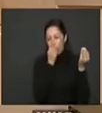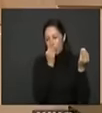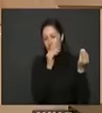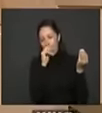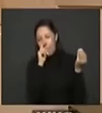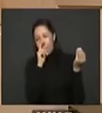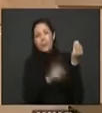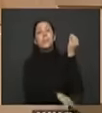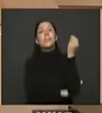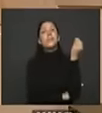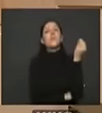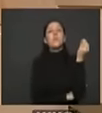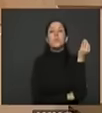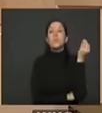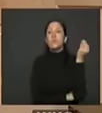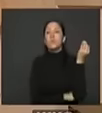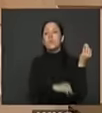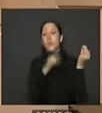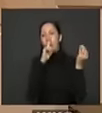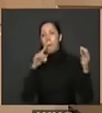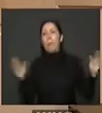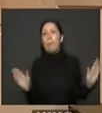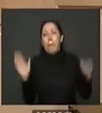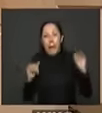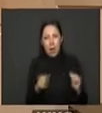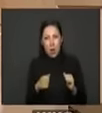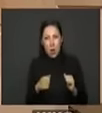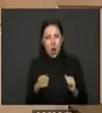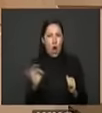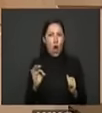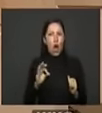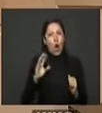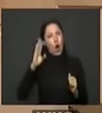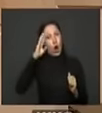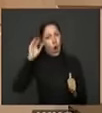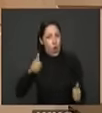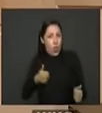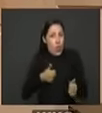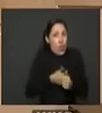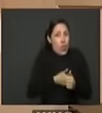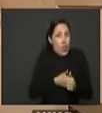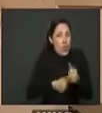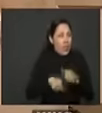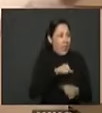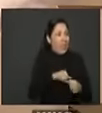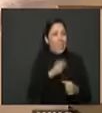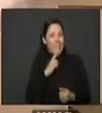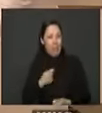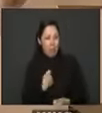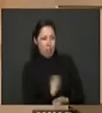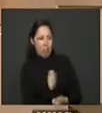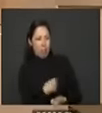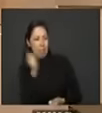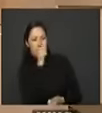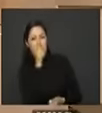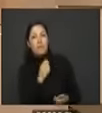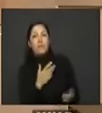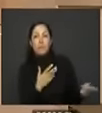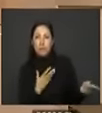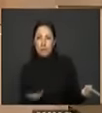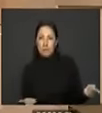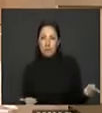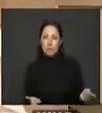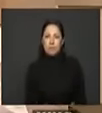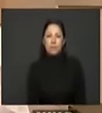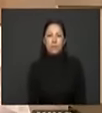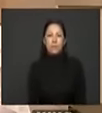o pájaros o chulavitas o paramilitares y si eran cofinanciados por los narcos mejor porque salían más baratos